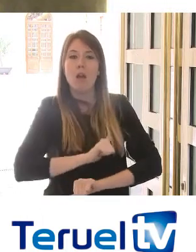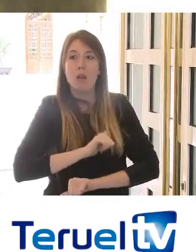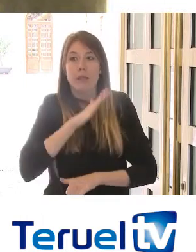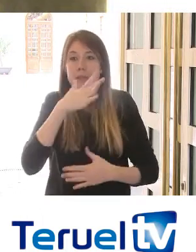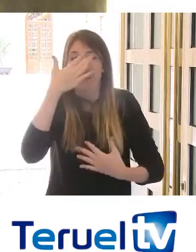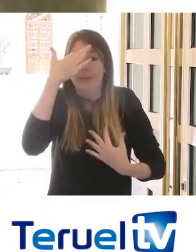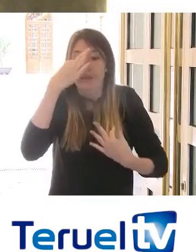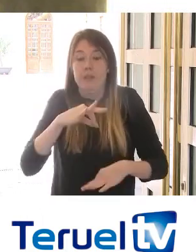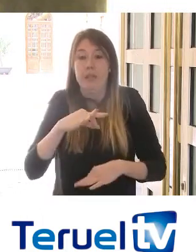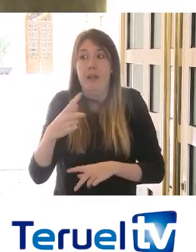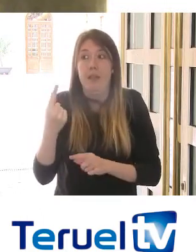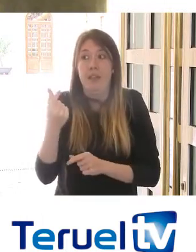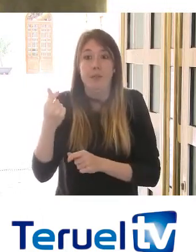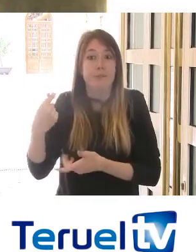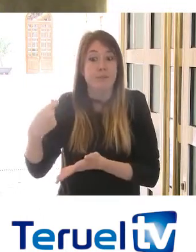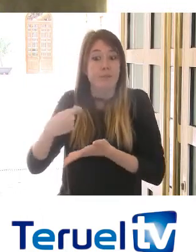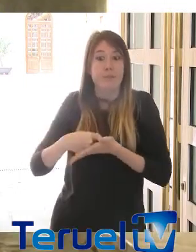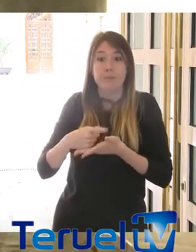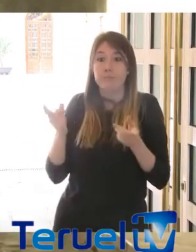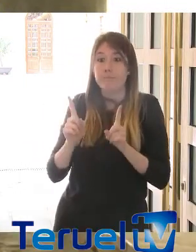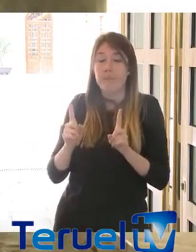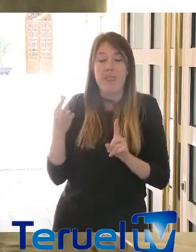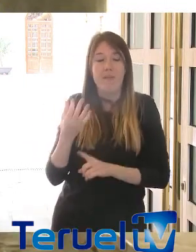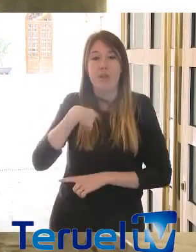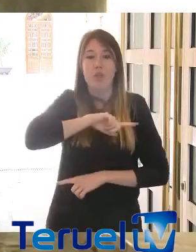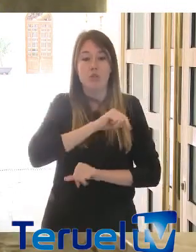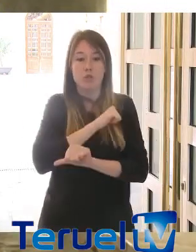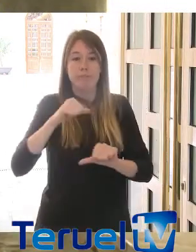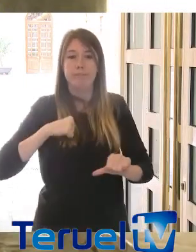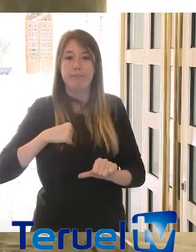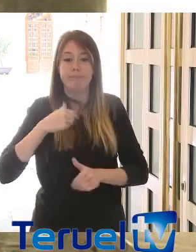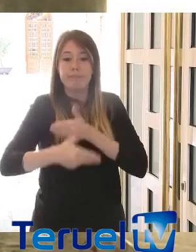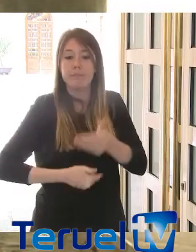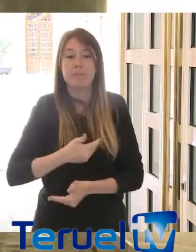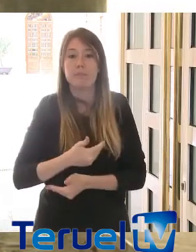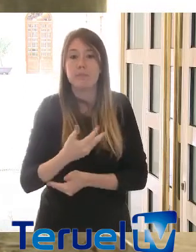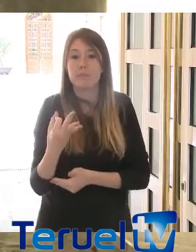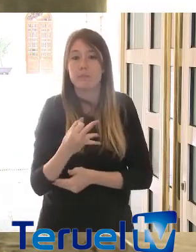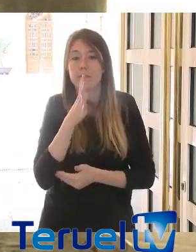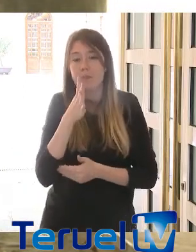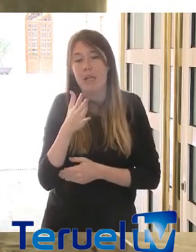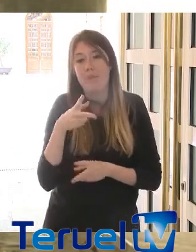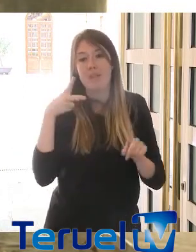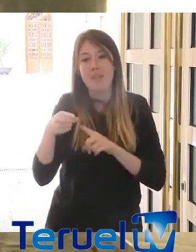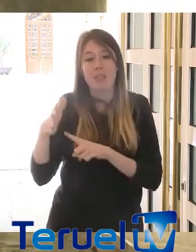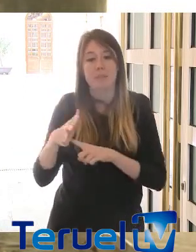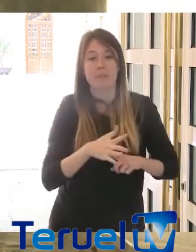tenemos, aporte algo, si no actuamos por nuestra cuenta mucha gente se quedará por la calle y entonces sí que lo vamos a lamentar.